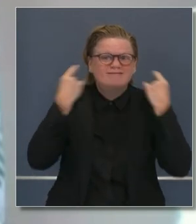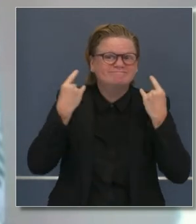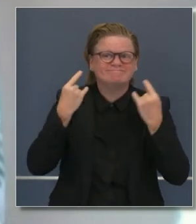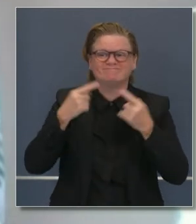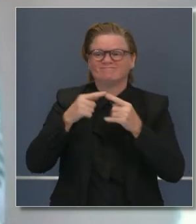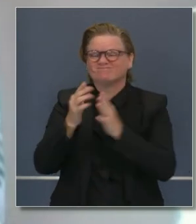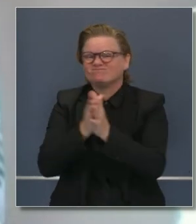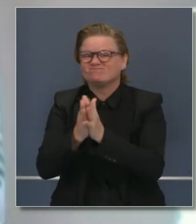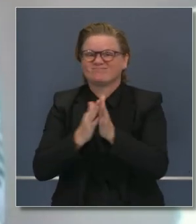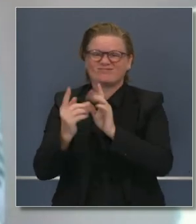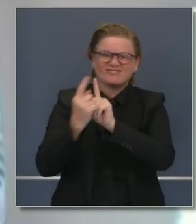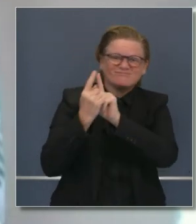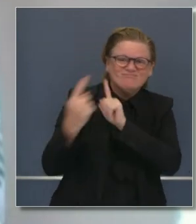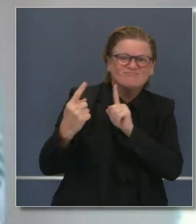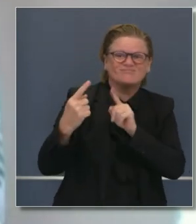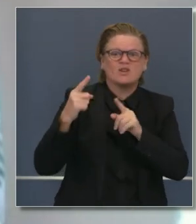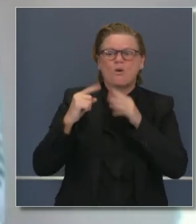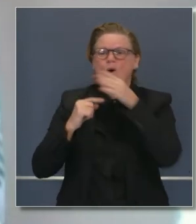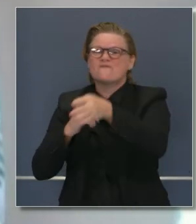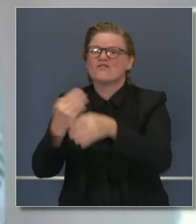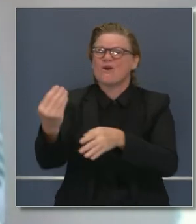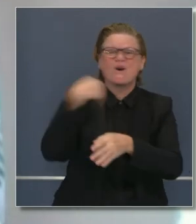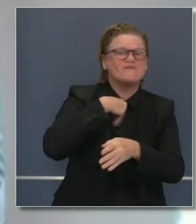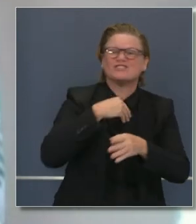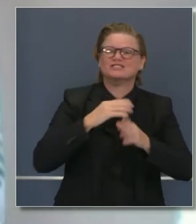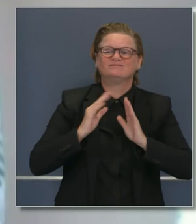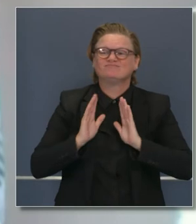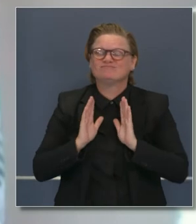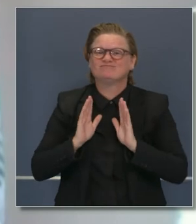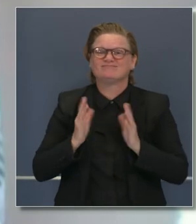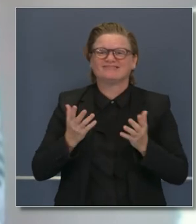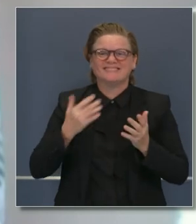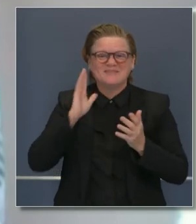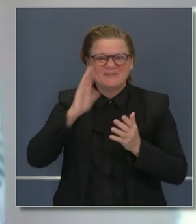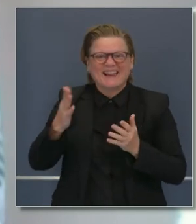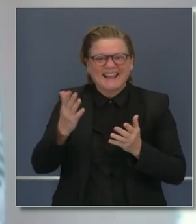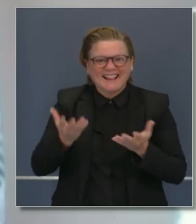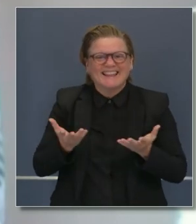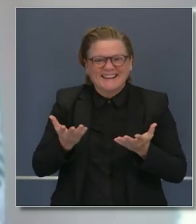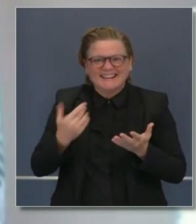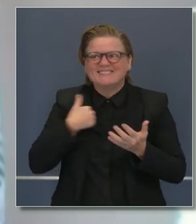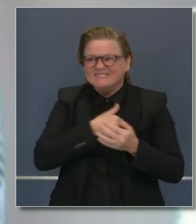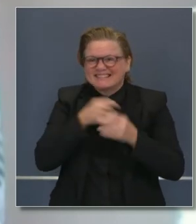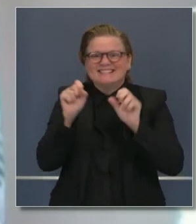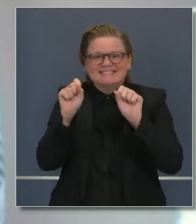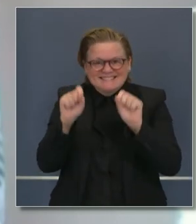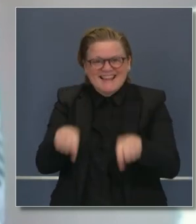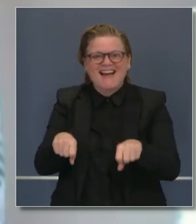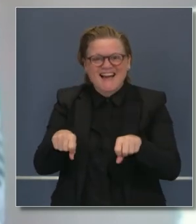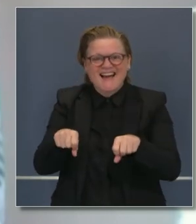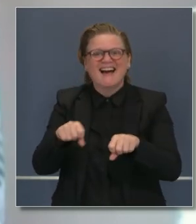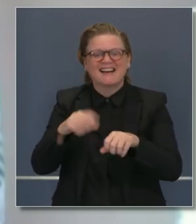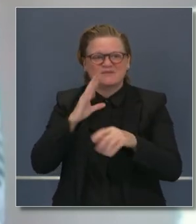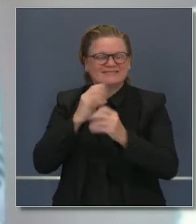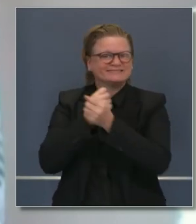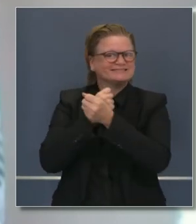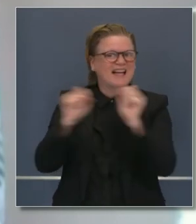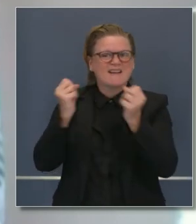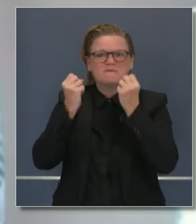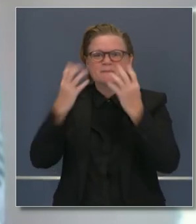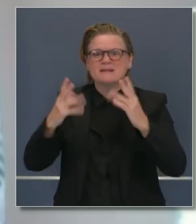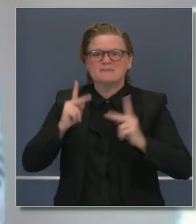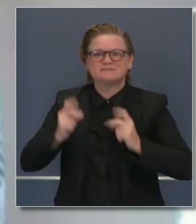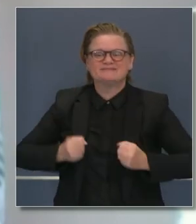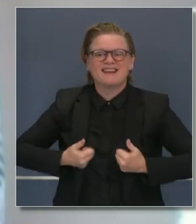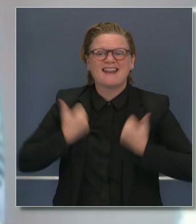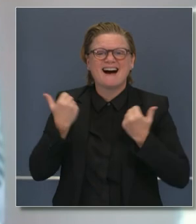Previamente, muchas de estas órdenes eran no definidas. Hoy día sabemos que podemos ver impactos con ciertas intervenciones más